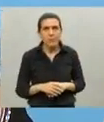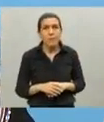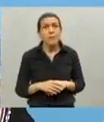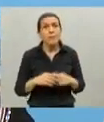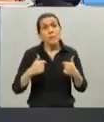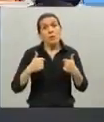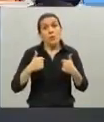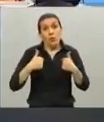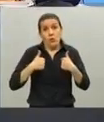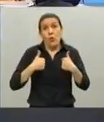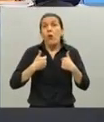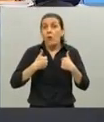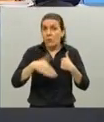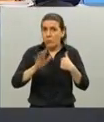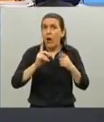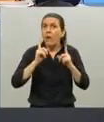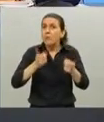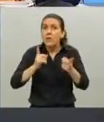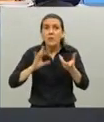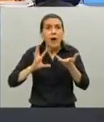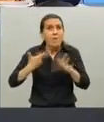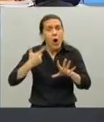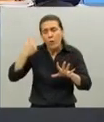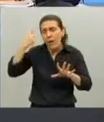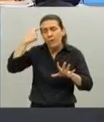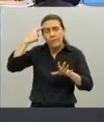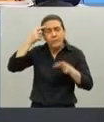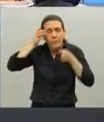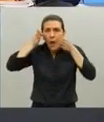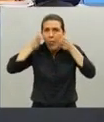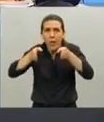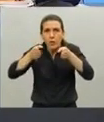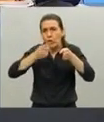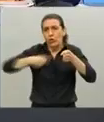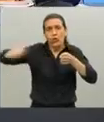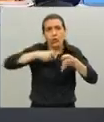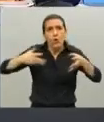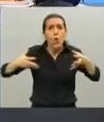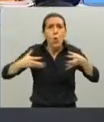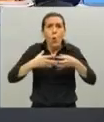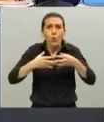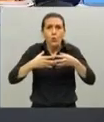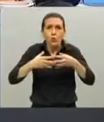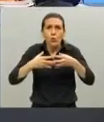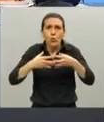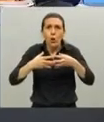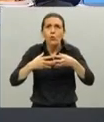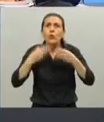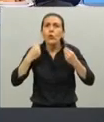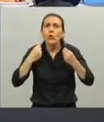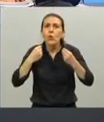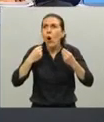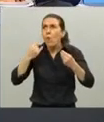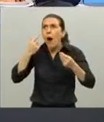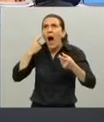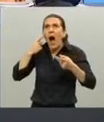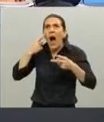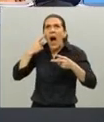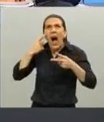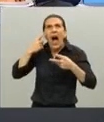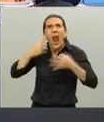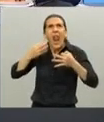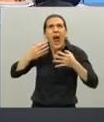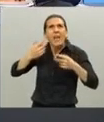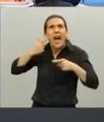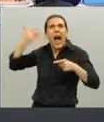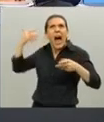Yo voy a seguir con la lógica que siempre les propuse, que es que veamos juntos cómo hemos evolucionado, aún en